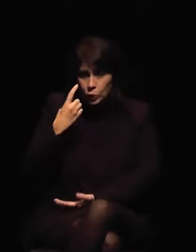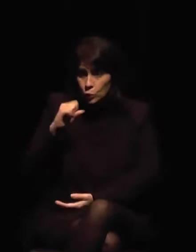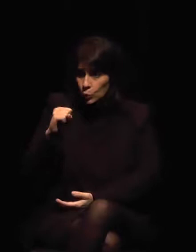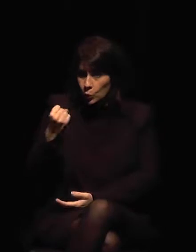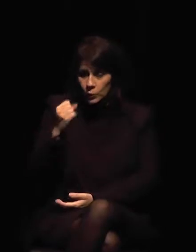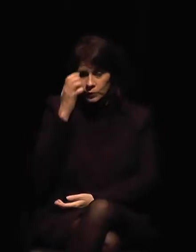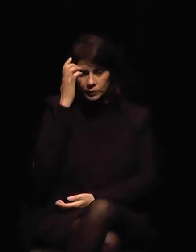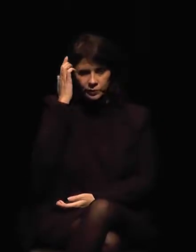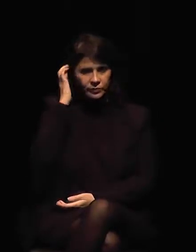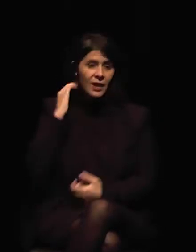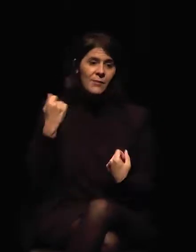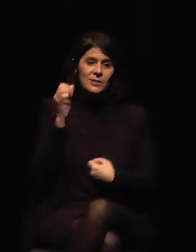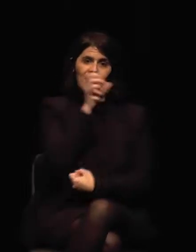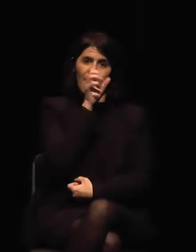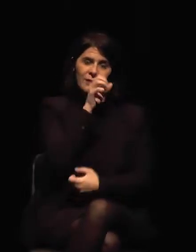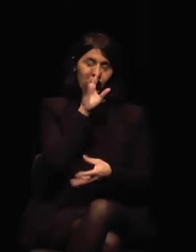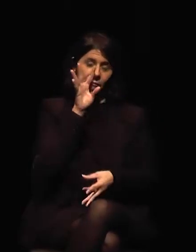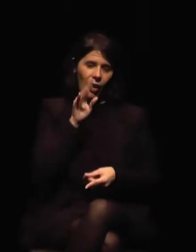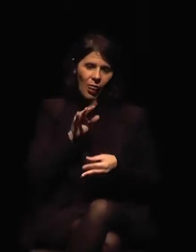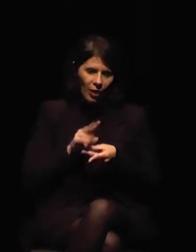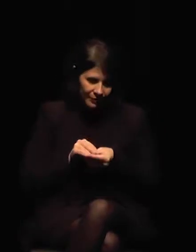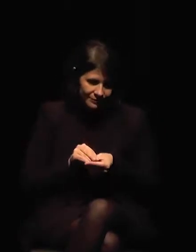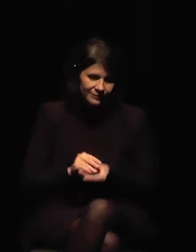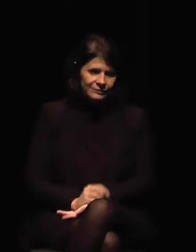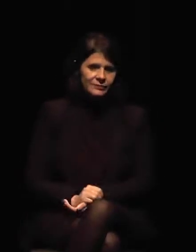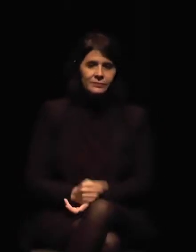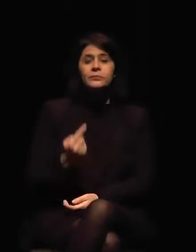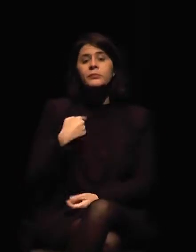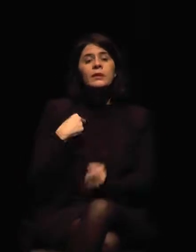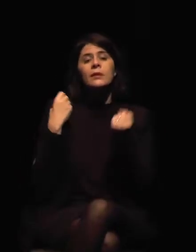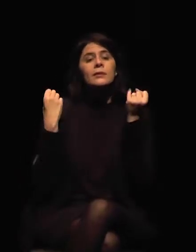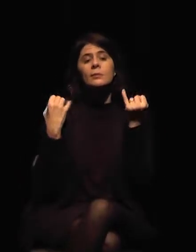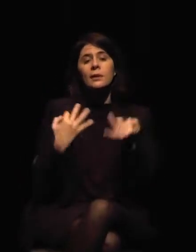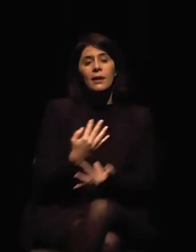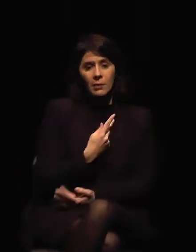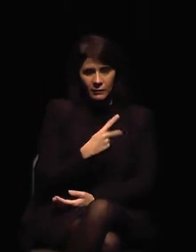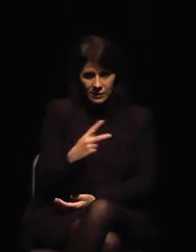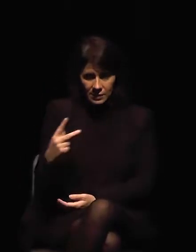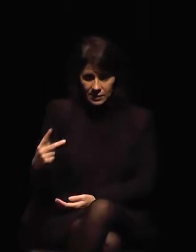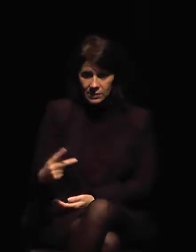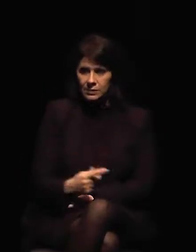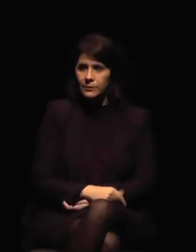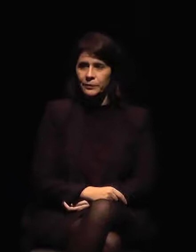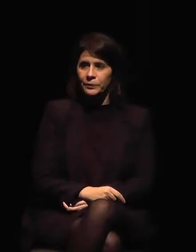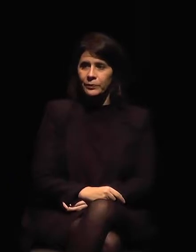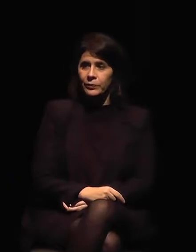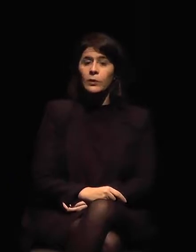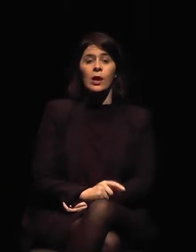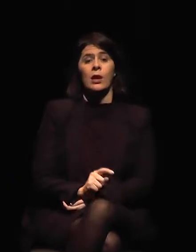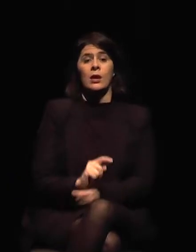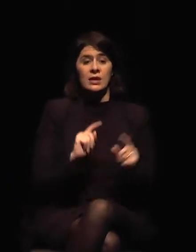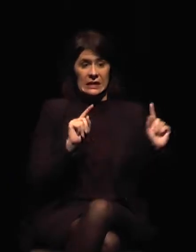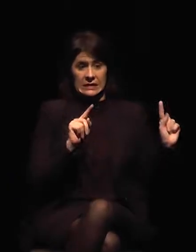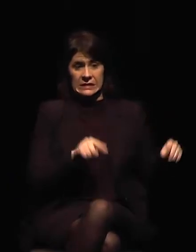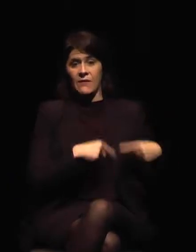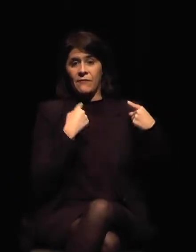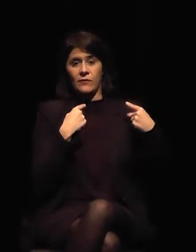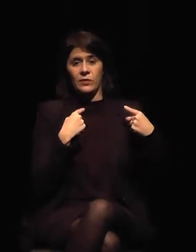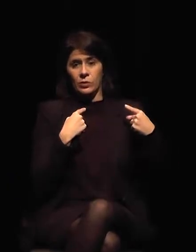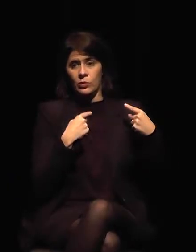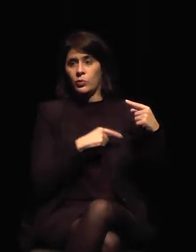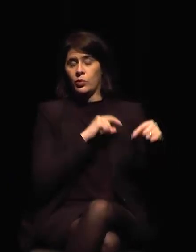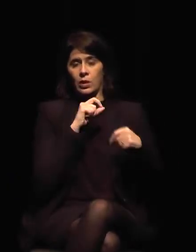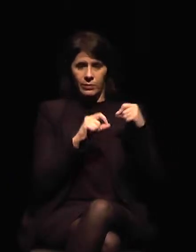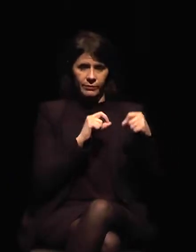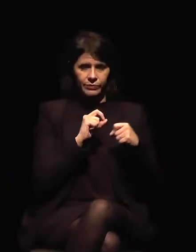Como les dije, nuestro desafío es inmenso. Vean el tamaño de nuestro país